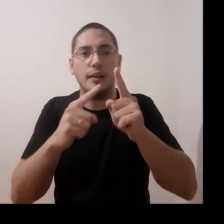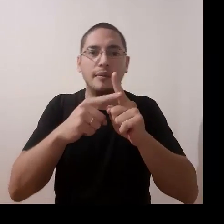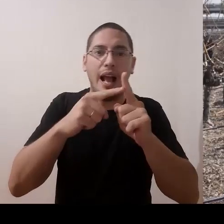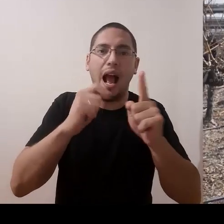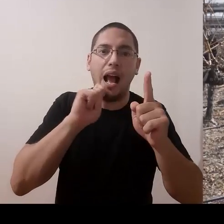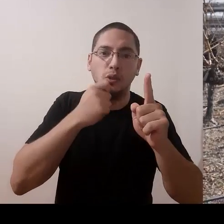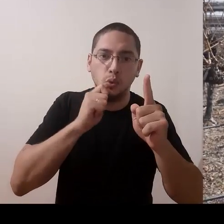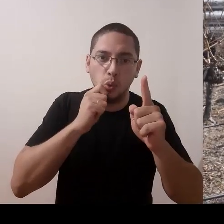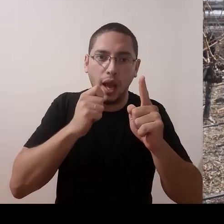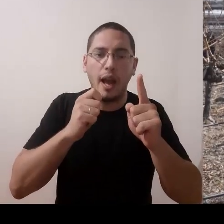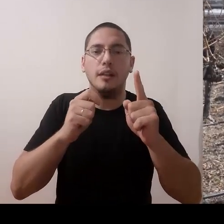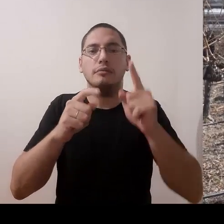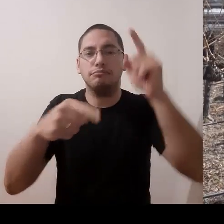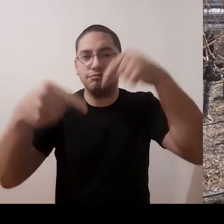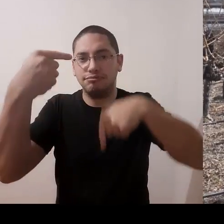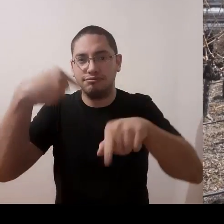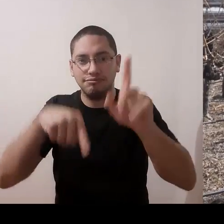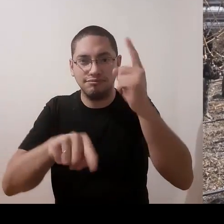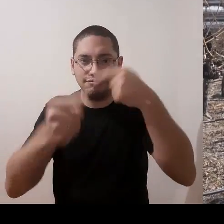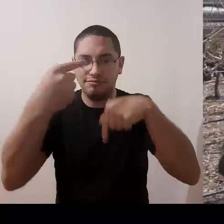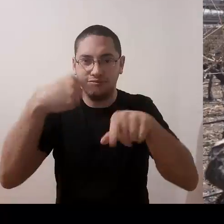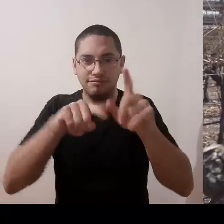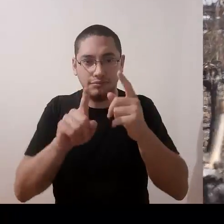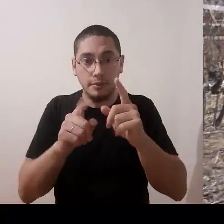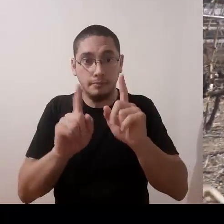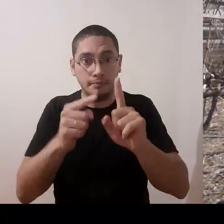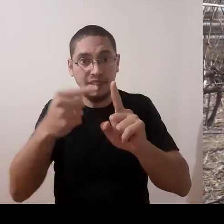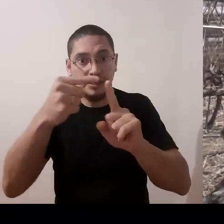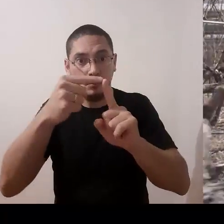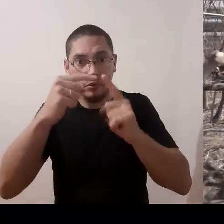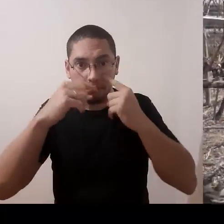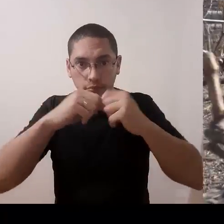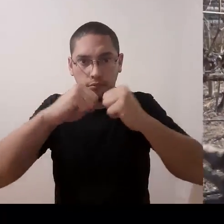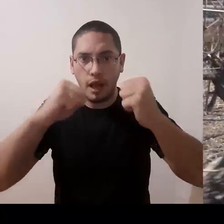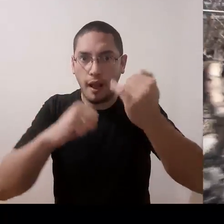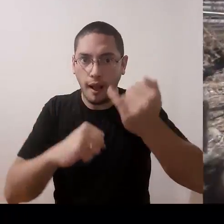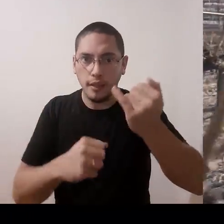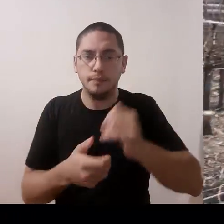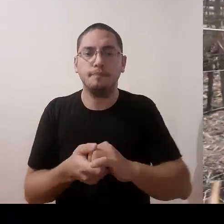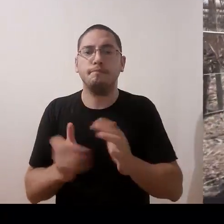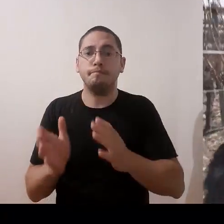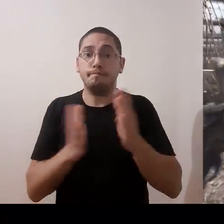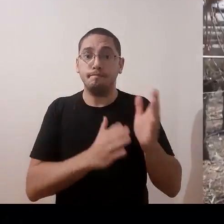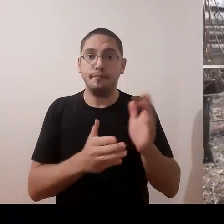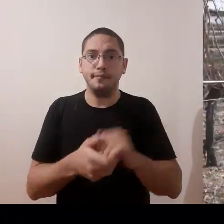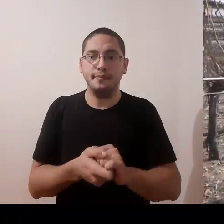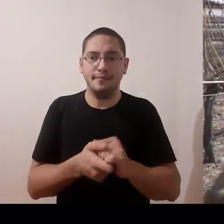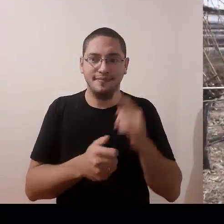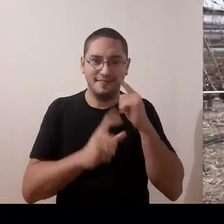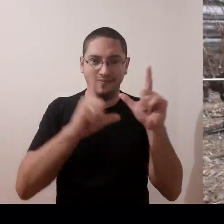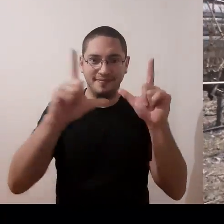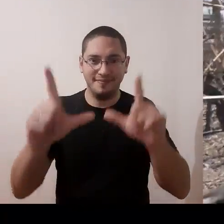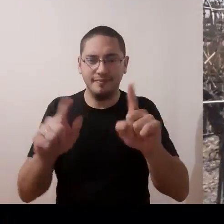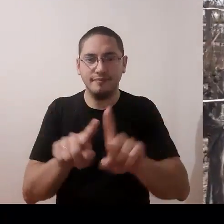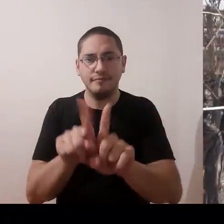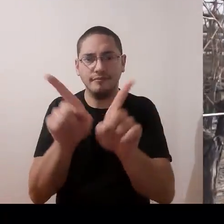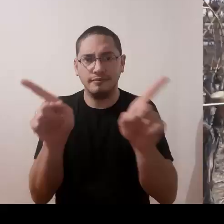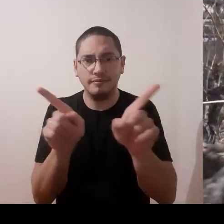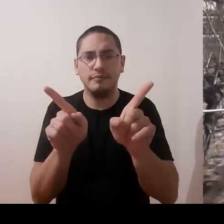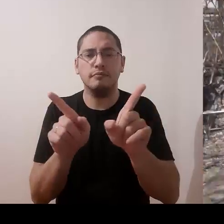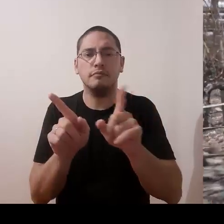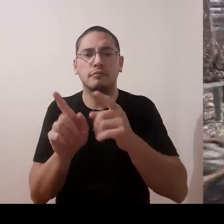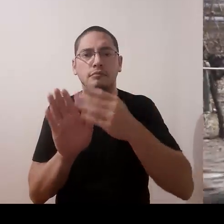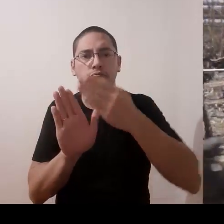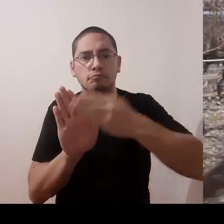donde se ve ahí todos los, el silema y el floema y todo lo que hay ahí en el interior. Acá es una planta ya terminada de podar.